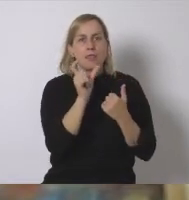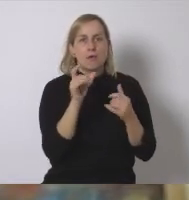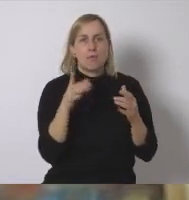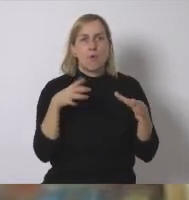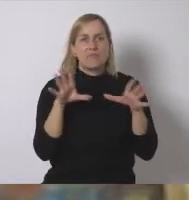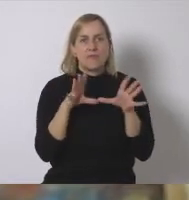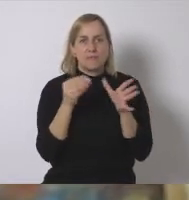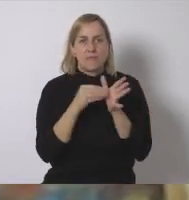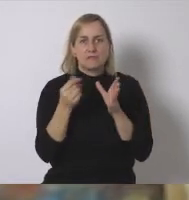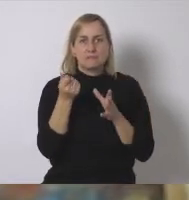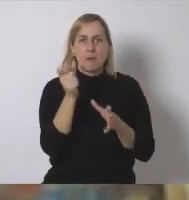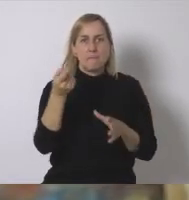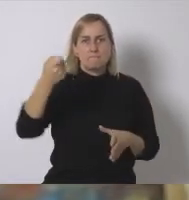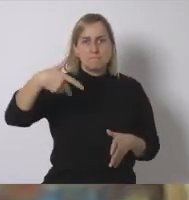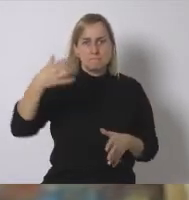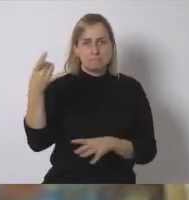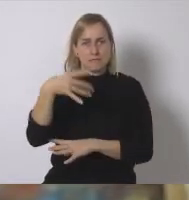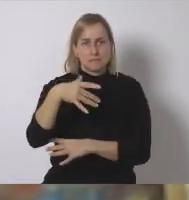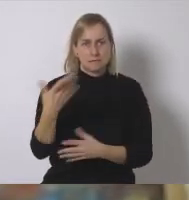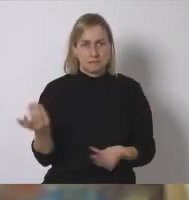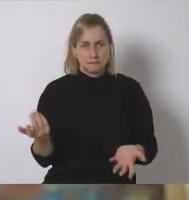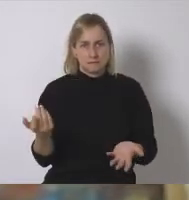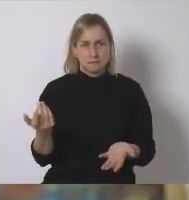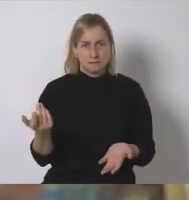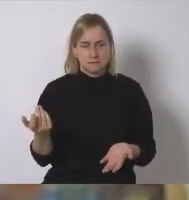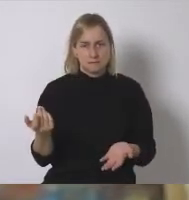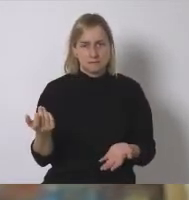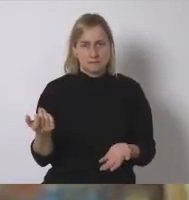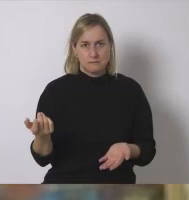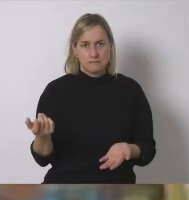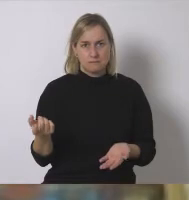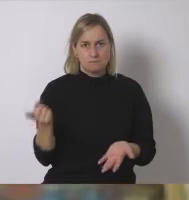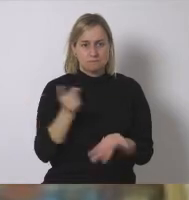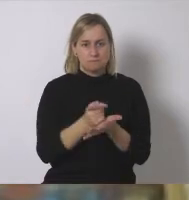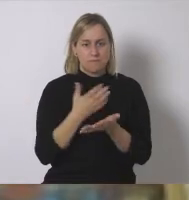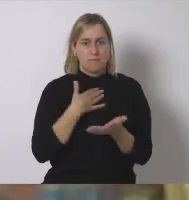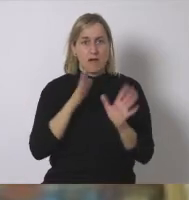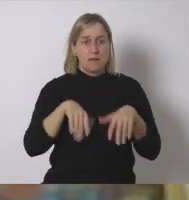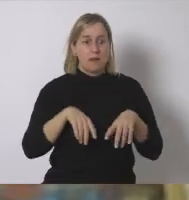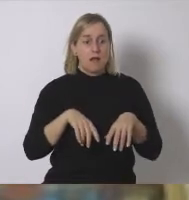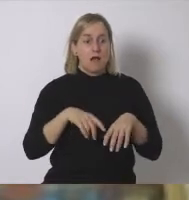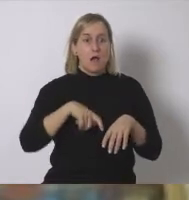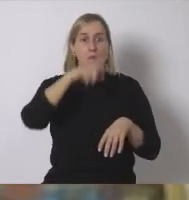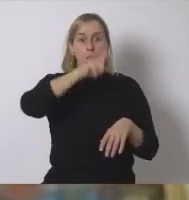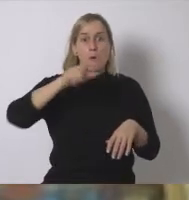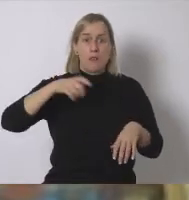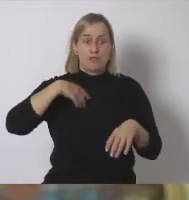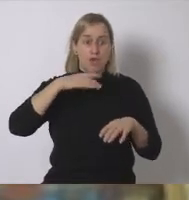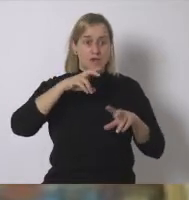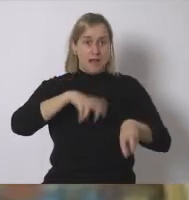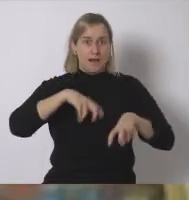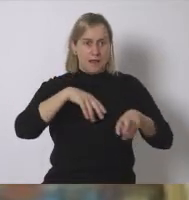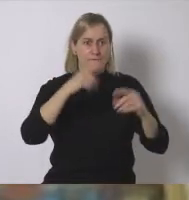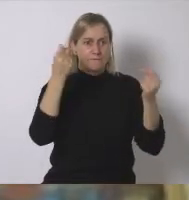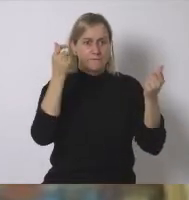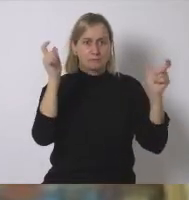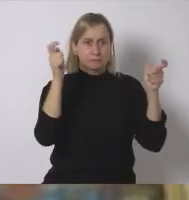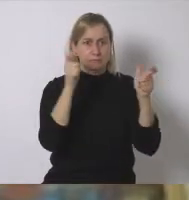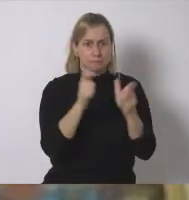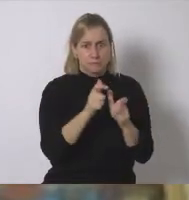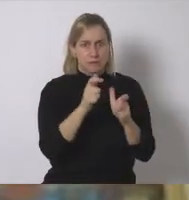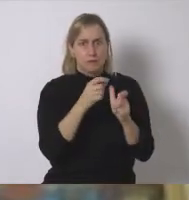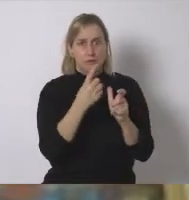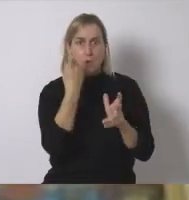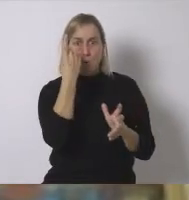veces ¿cómo queremos combatir esa falta de población agraria que explicaba Ana? ¿cómo queremos subir ese